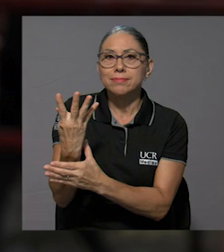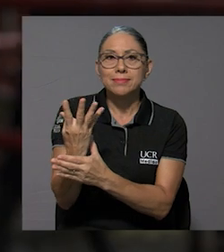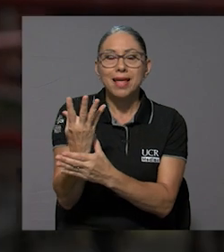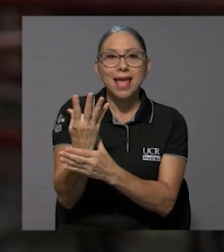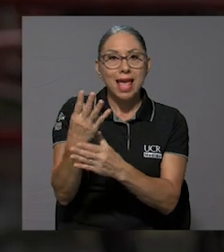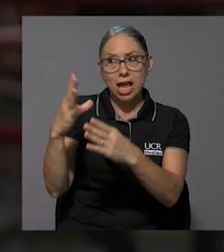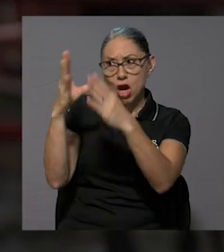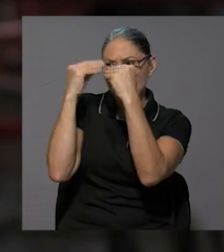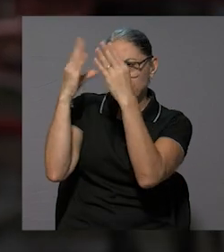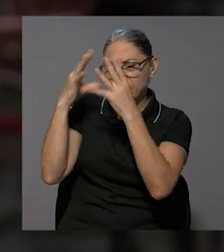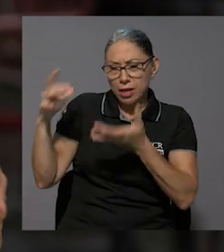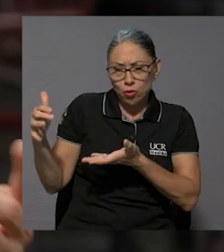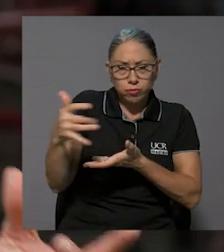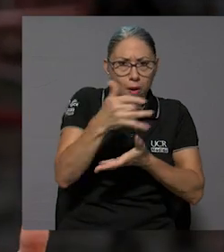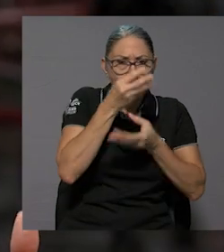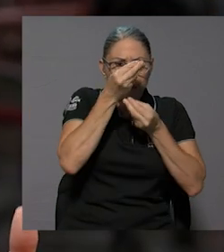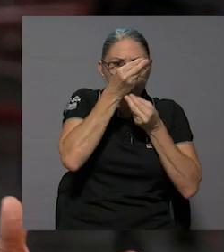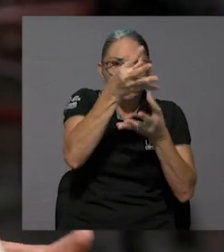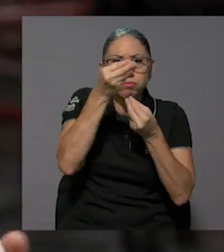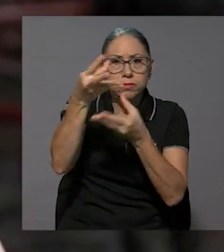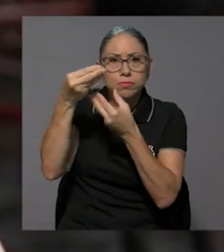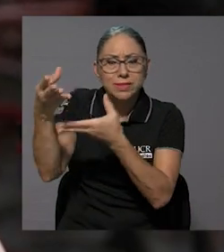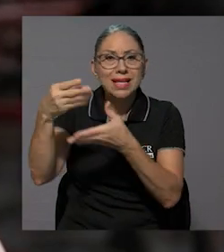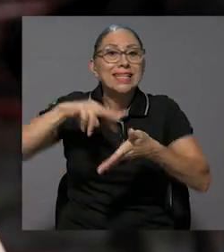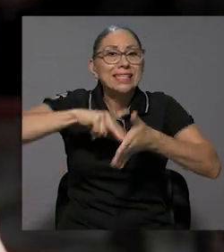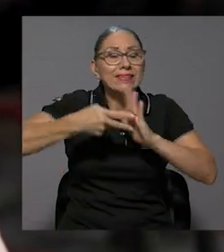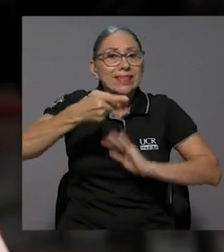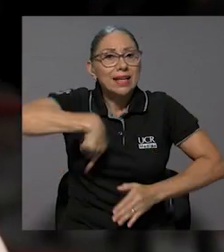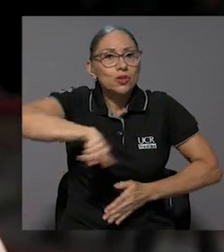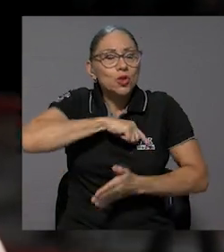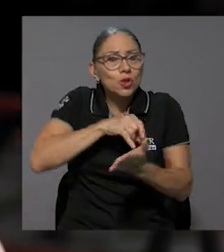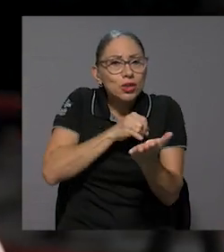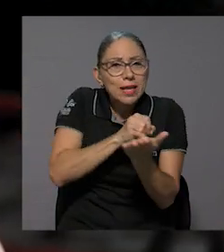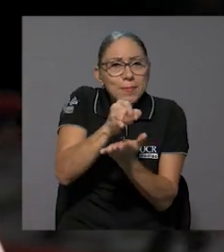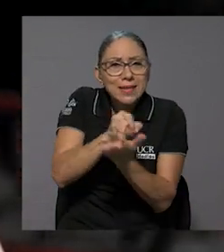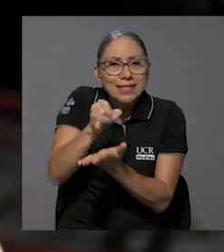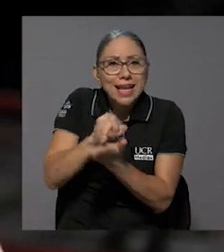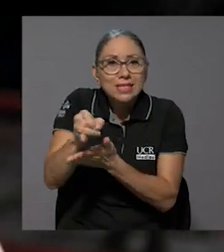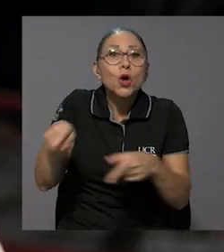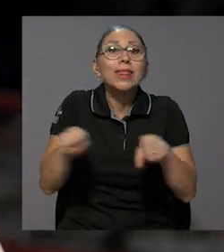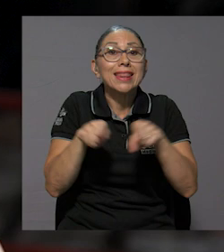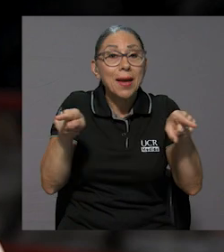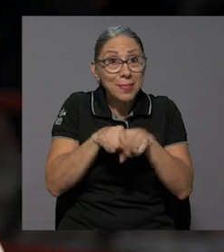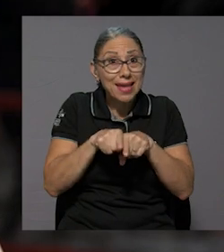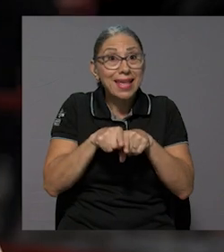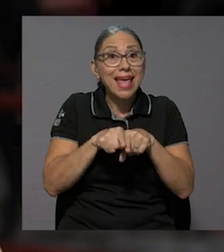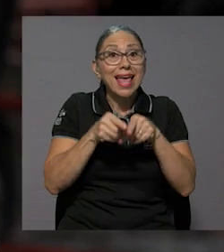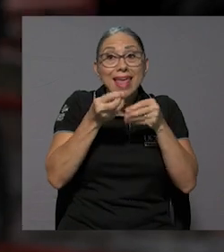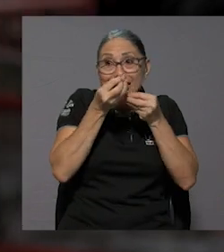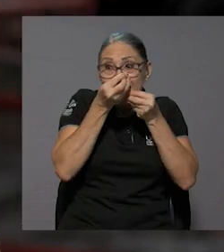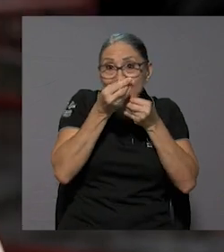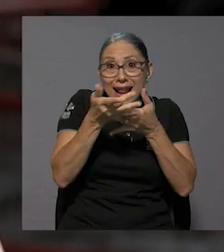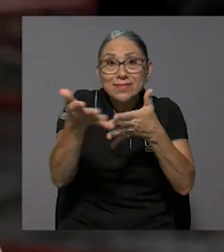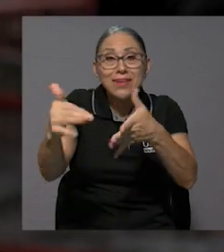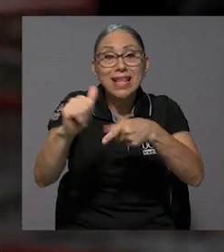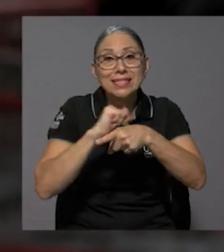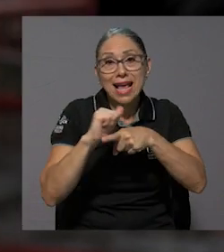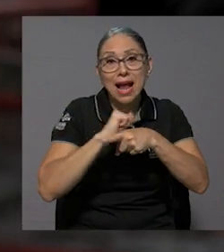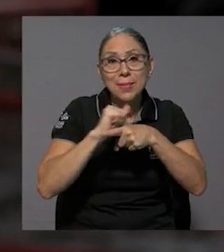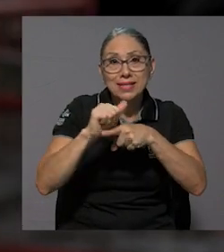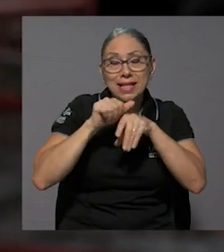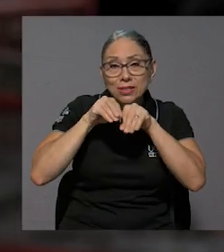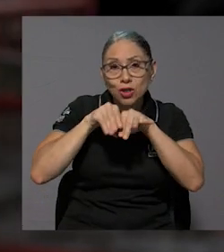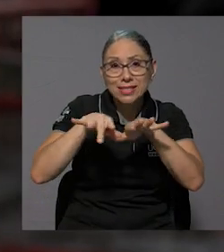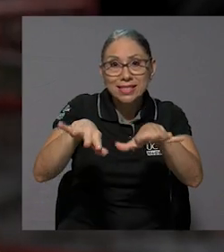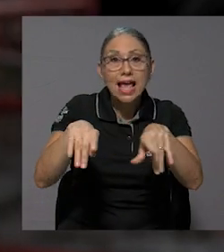Quiere decir que estamos haciendo investigación, quiere decir que podemos hacer transferencia por medio de capacitaciones, pero incluso tenemos